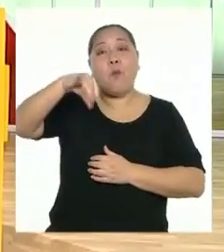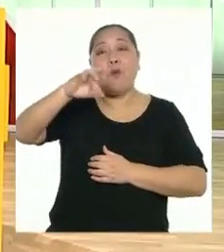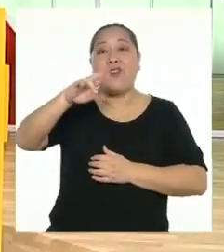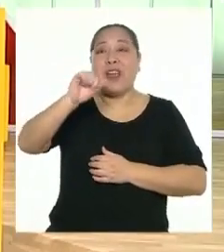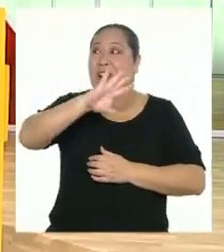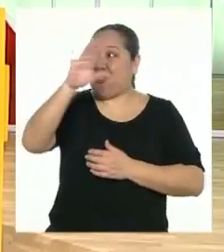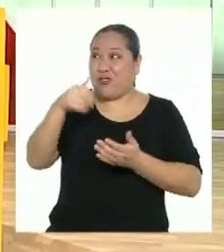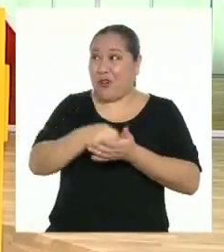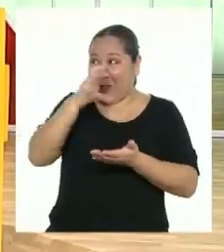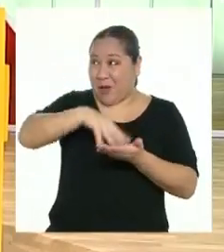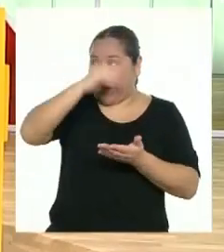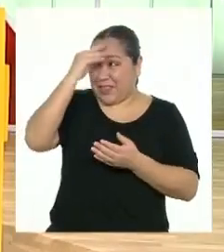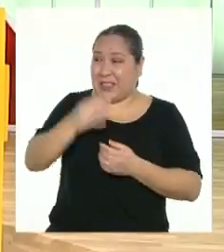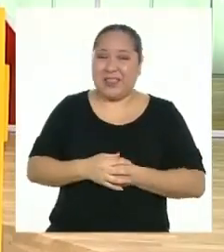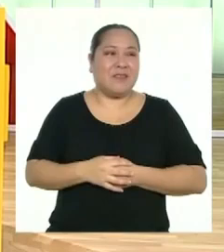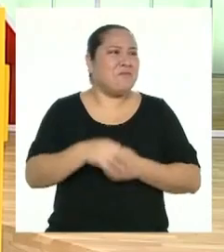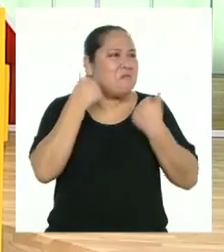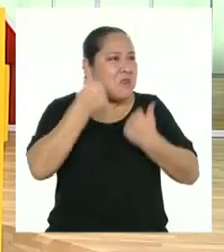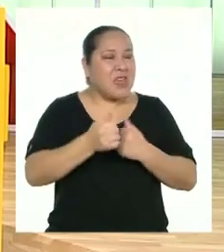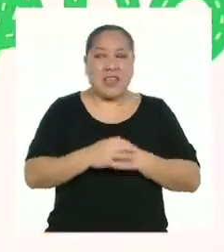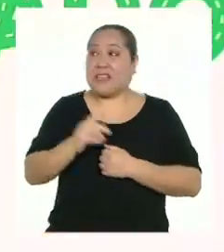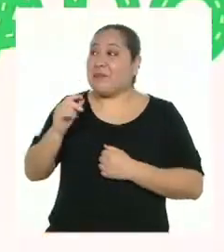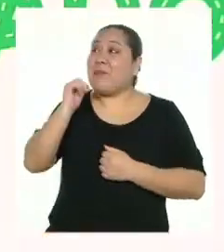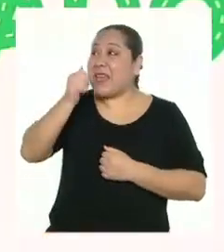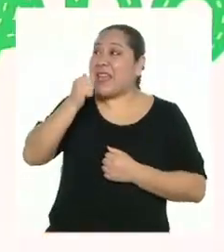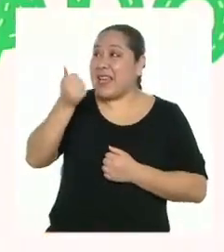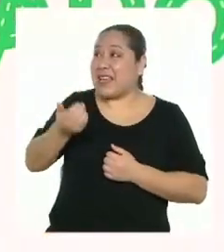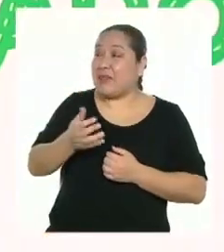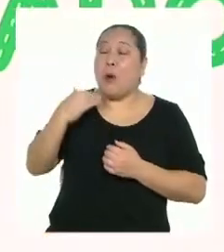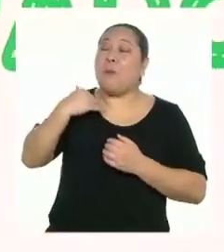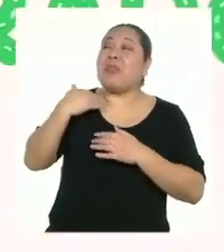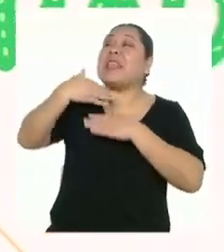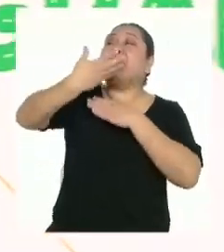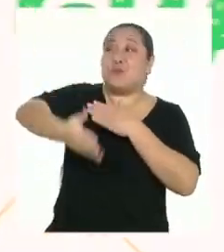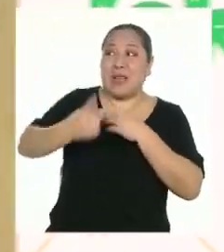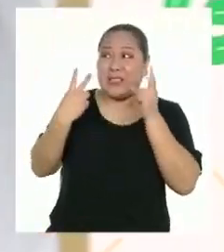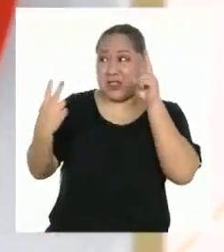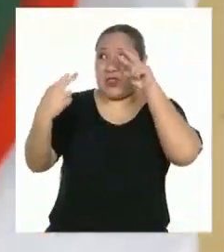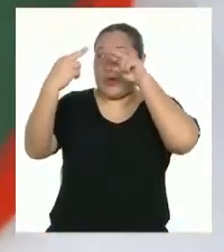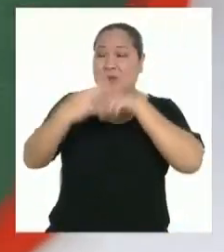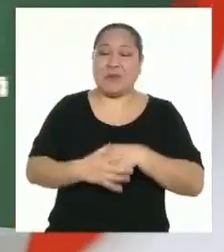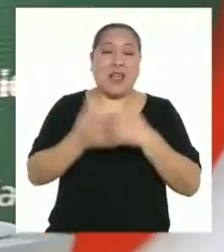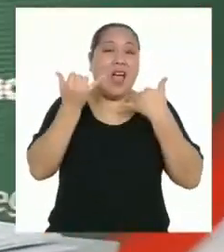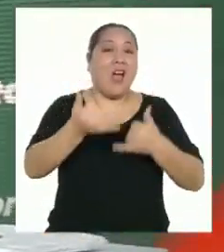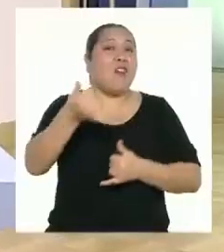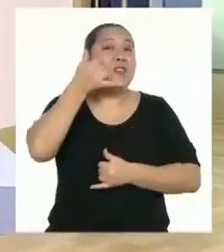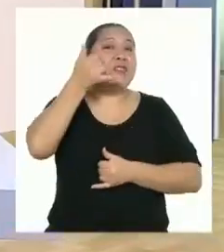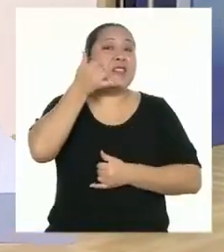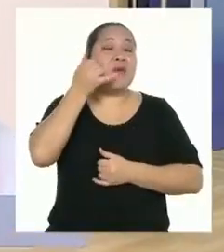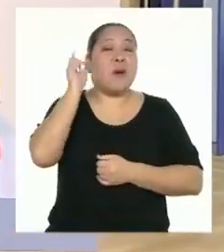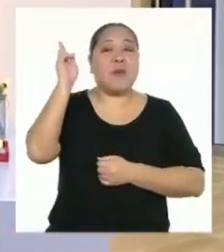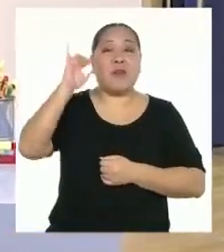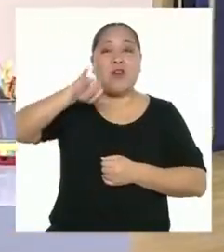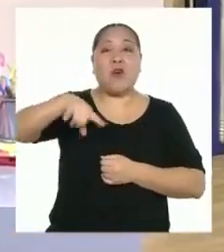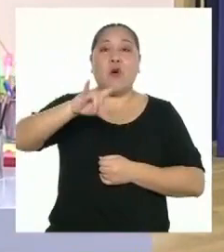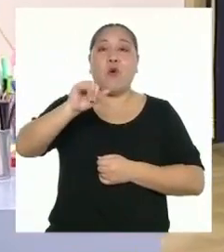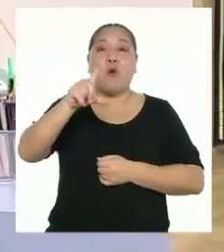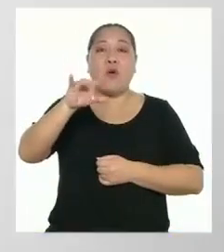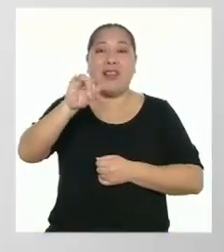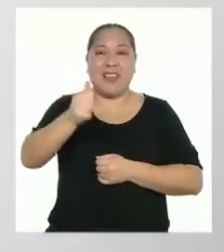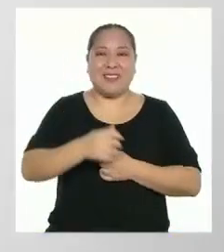Genial, Yare. No te preocupes. Yo te veo más tarde. Ahora, vamos a llamar a la profesora Julia Enrique.